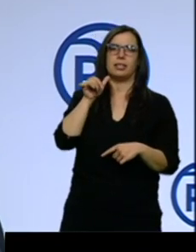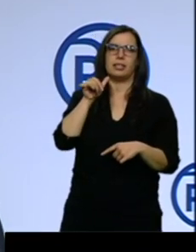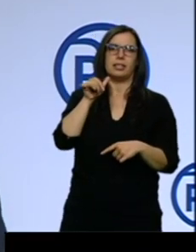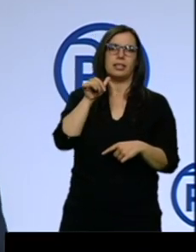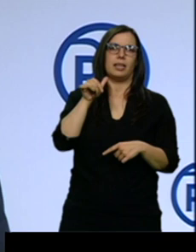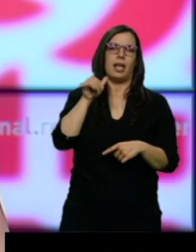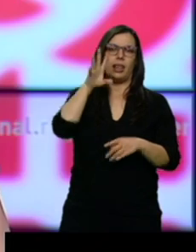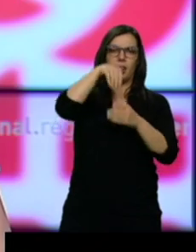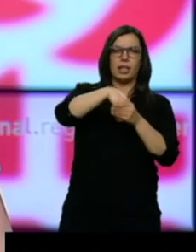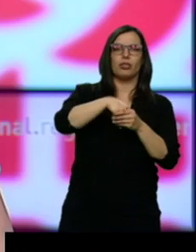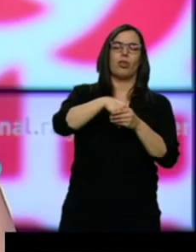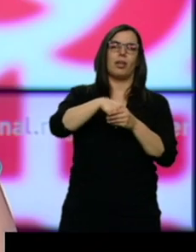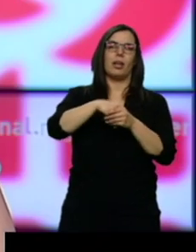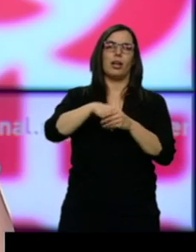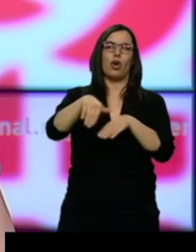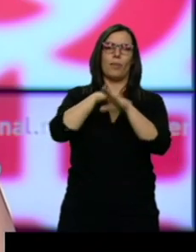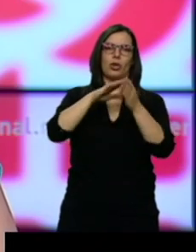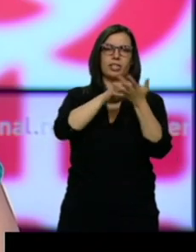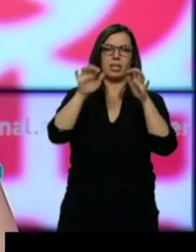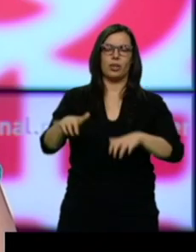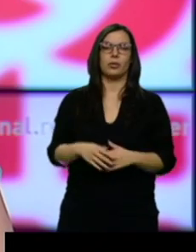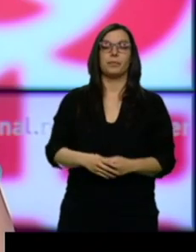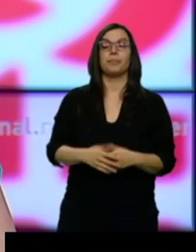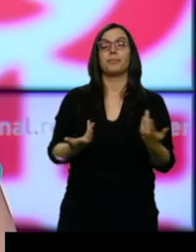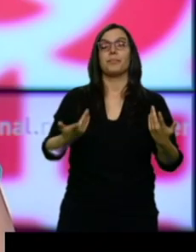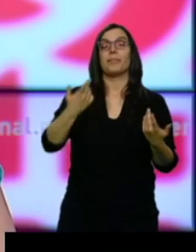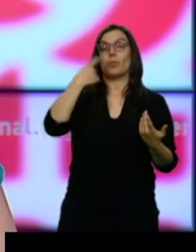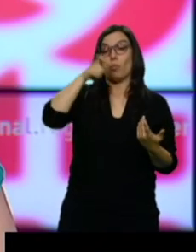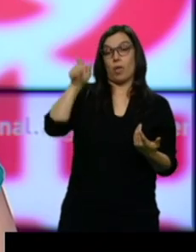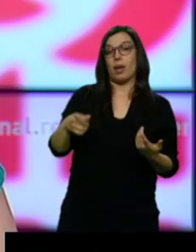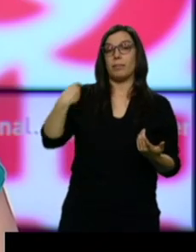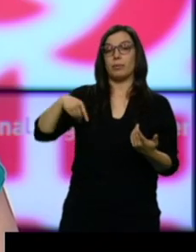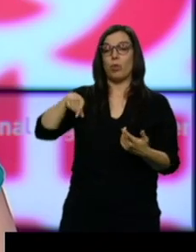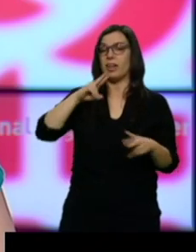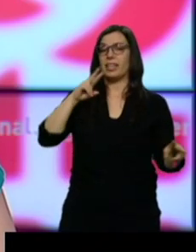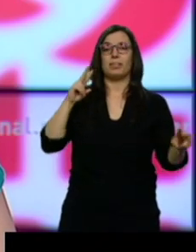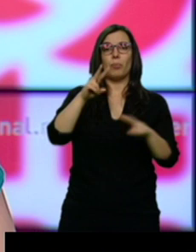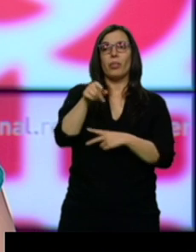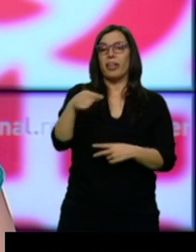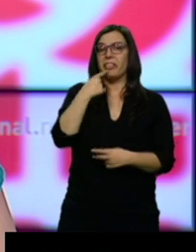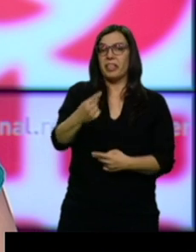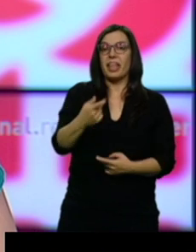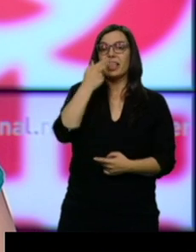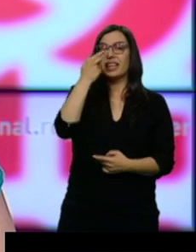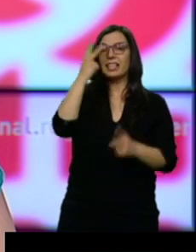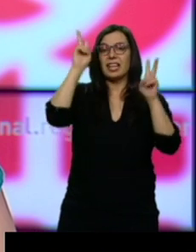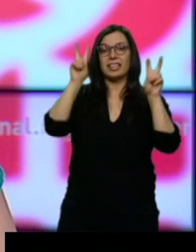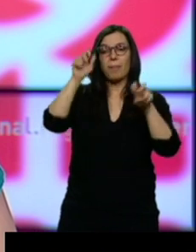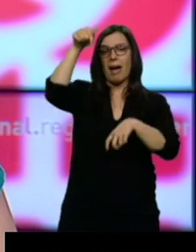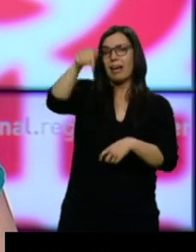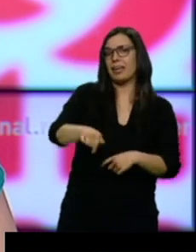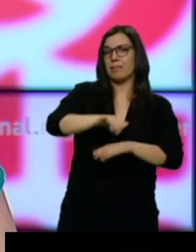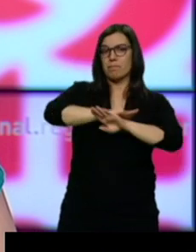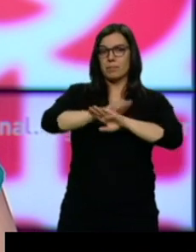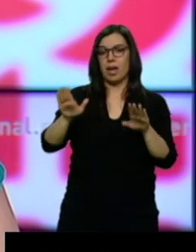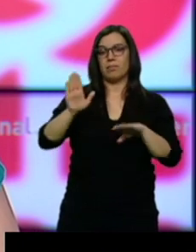León. El aludido, Luz Tudanca, volvió a reiterar ayer que solo le interesa hablar de lo de aquí en las conversaciones con Ciudadanos para